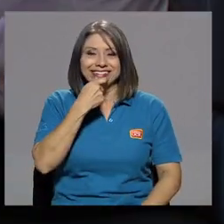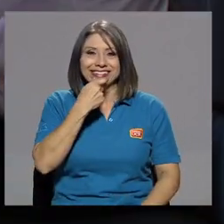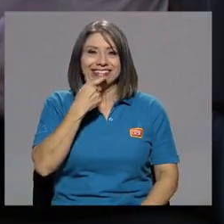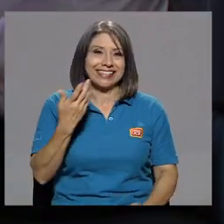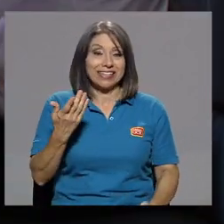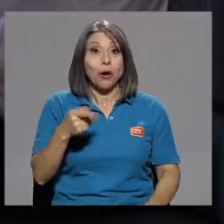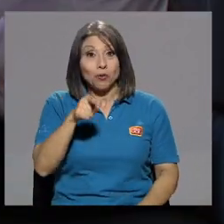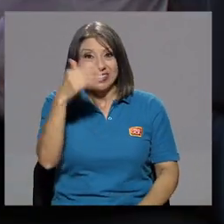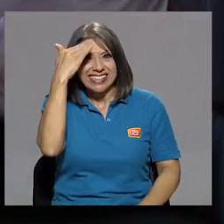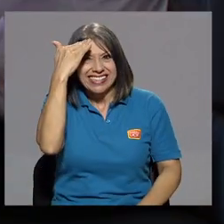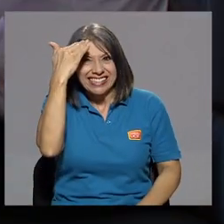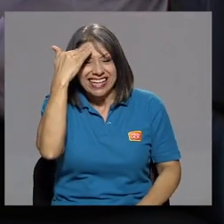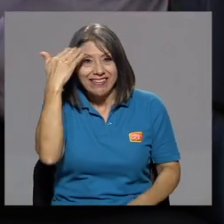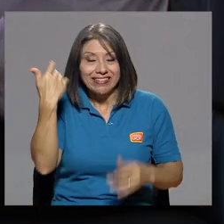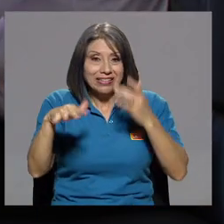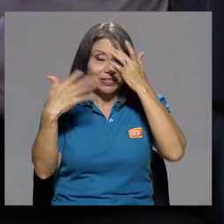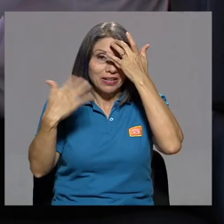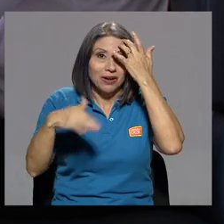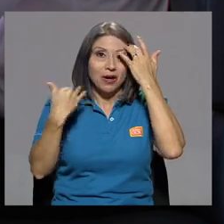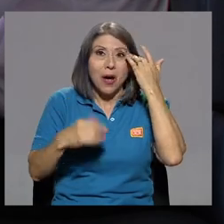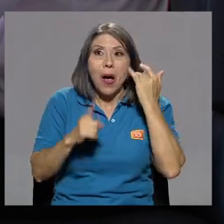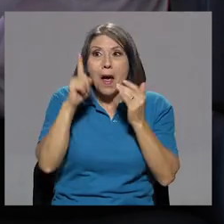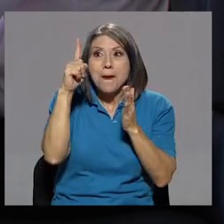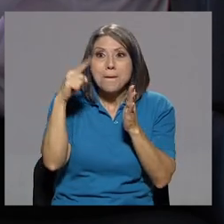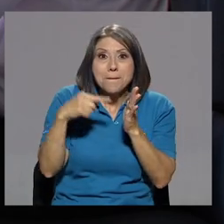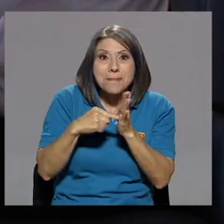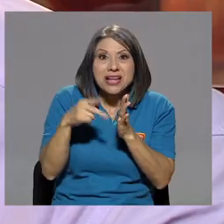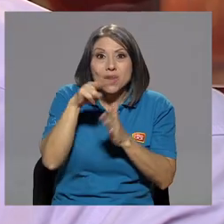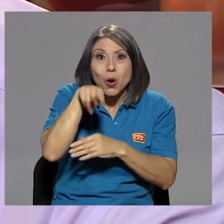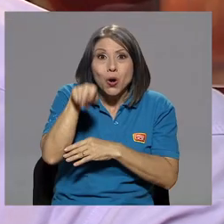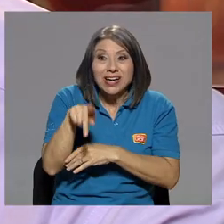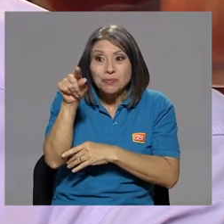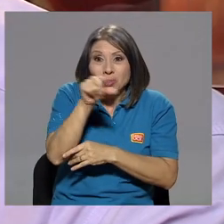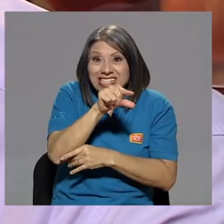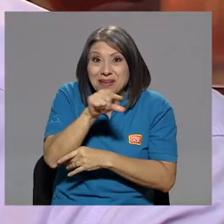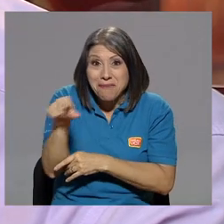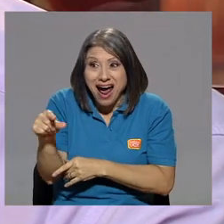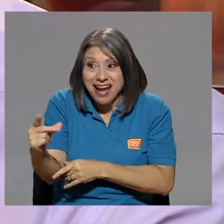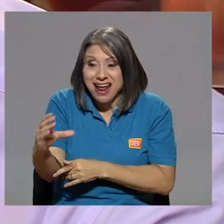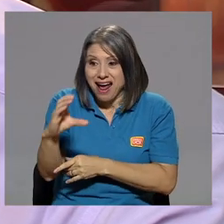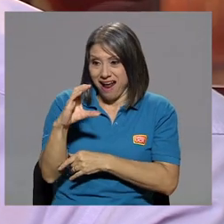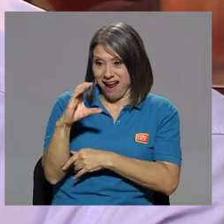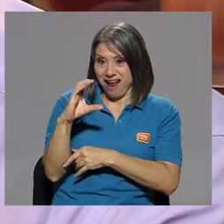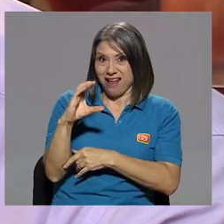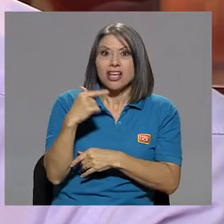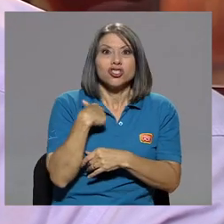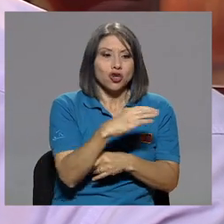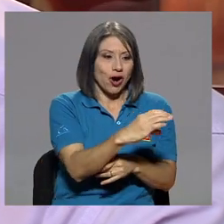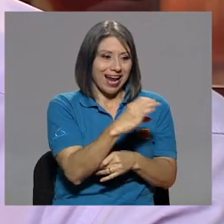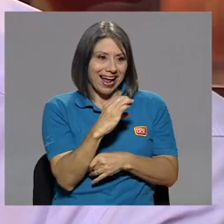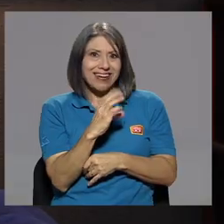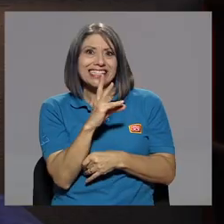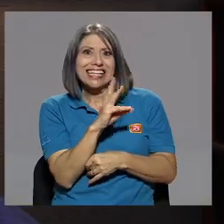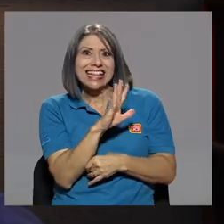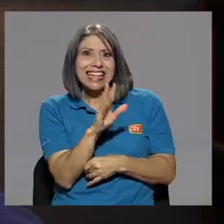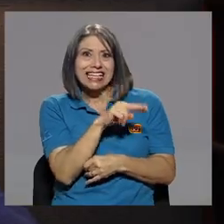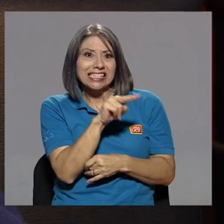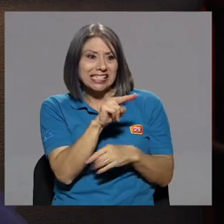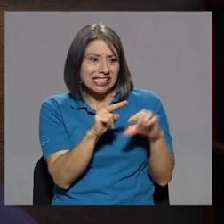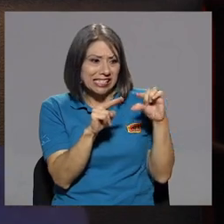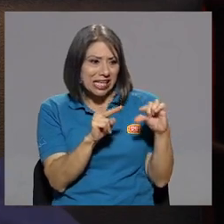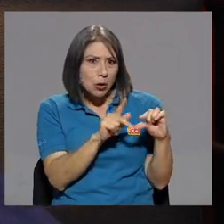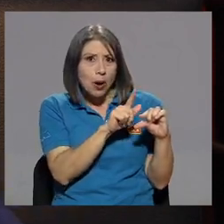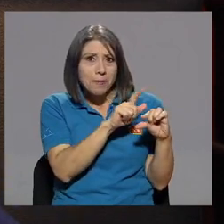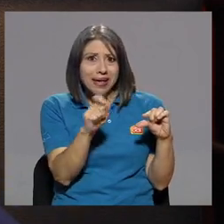Entonces, ¿ustedes saben lo que son mil colones por semana? Y yo ganaba 65 al mes. Y yo fui